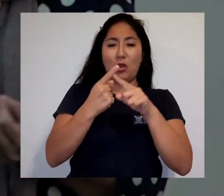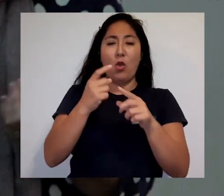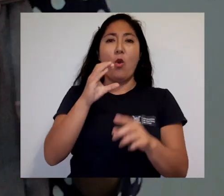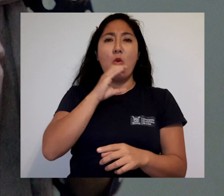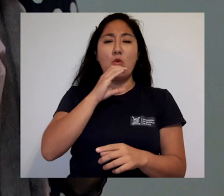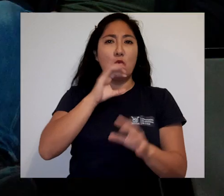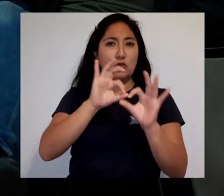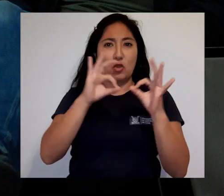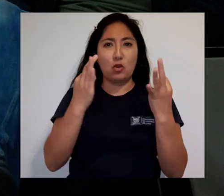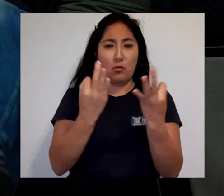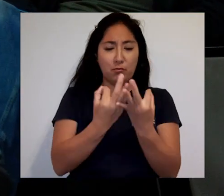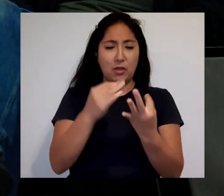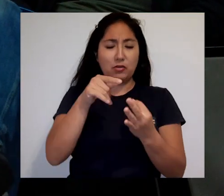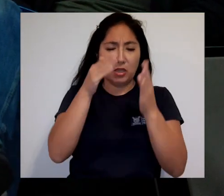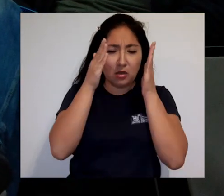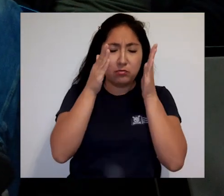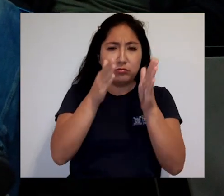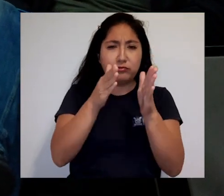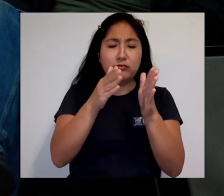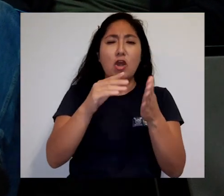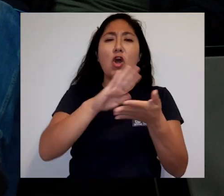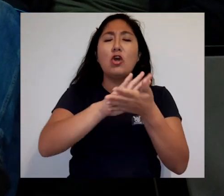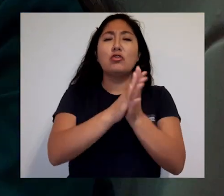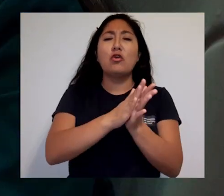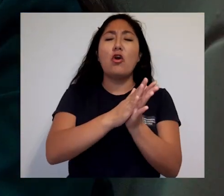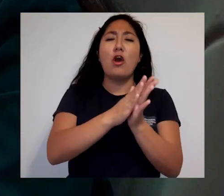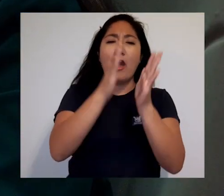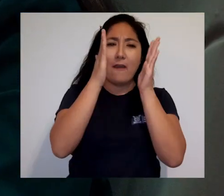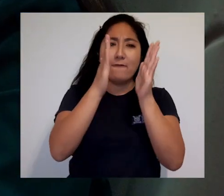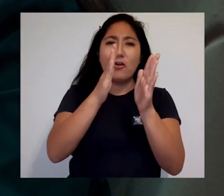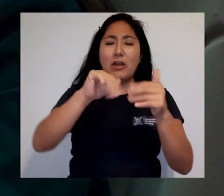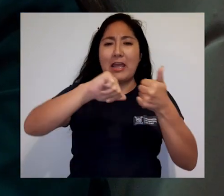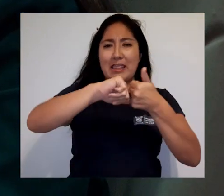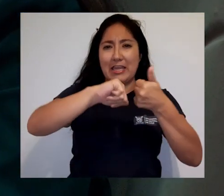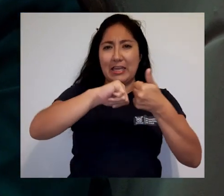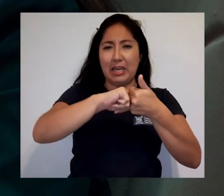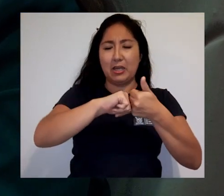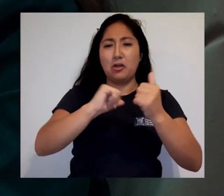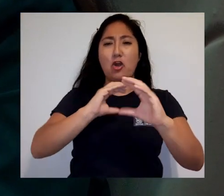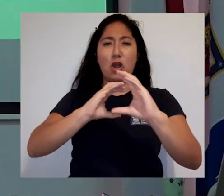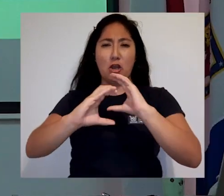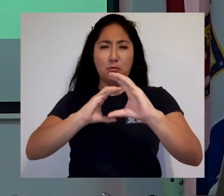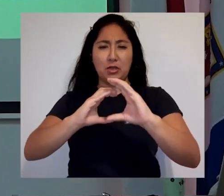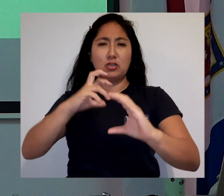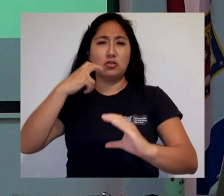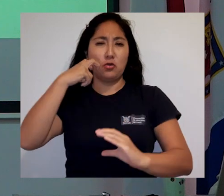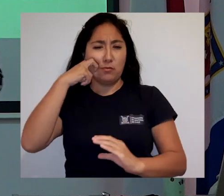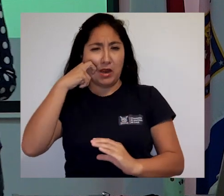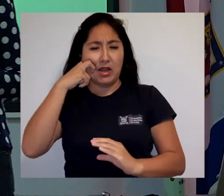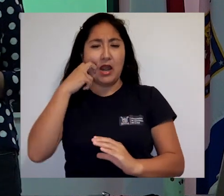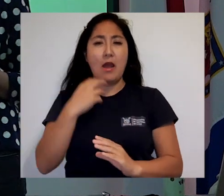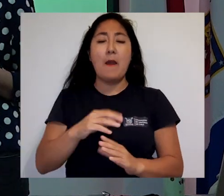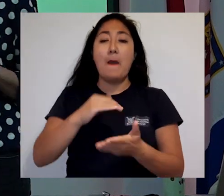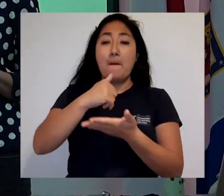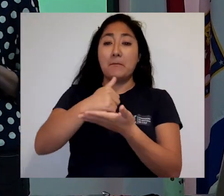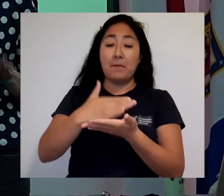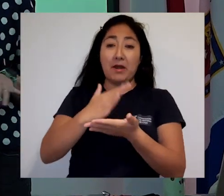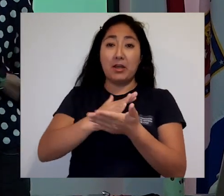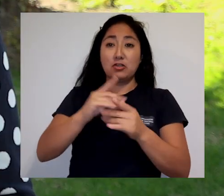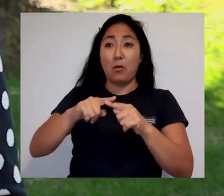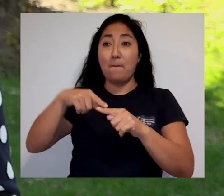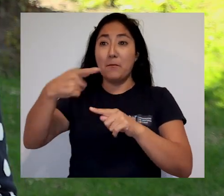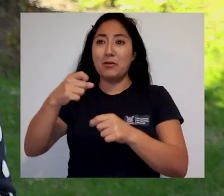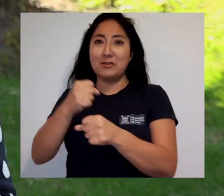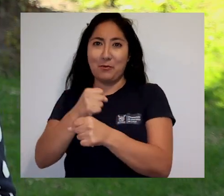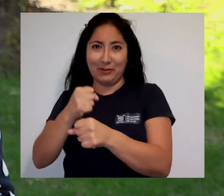un curso entero y este taller abordó los conceptos centrales del enfoque de género más los axiomas de la comunicación humana. Es la preparación para el siguiente taller